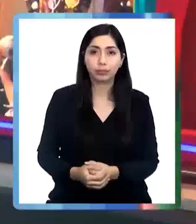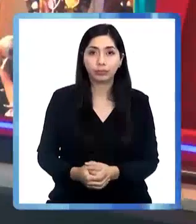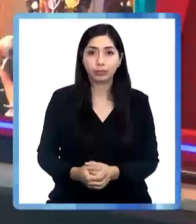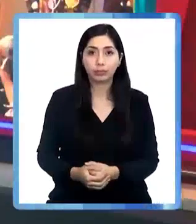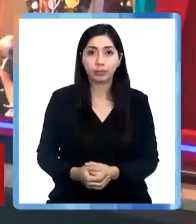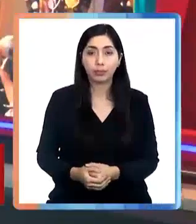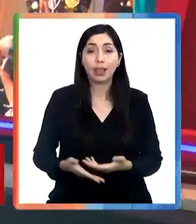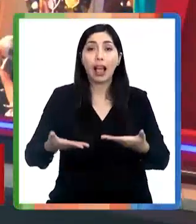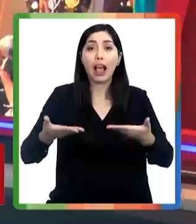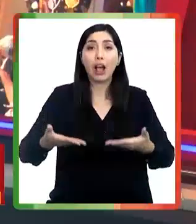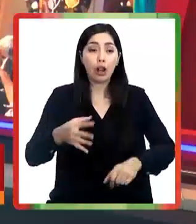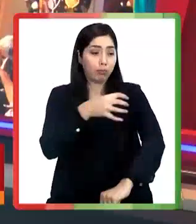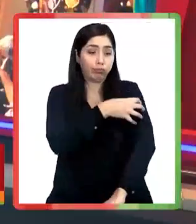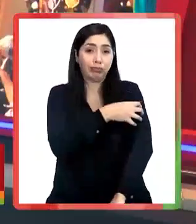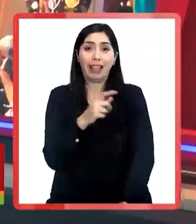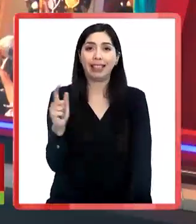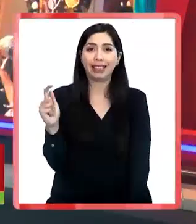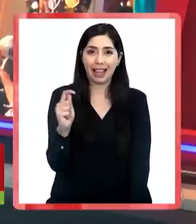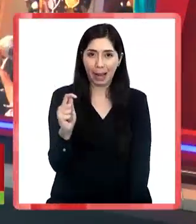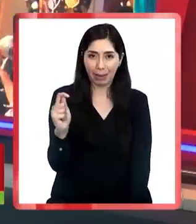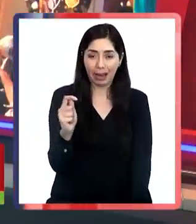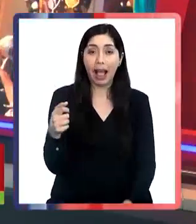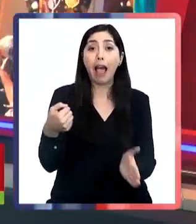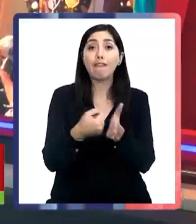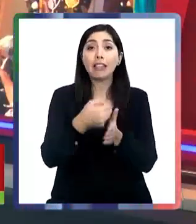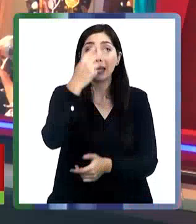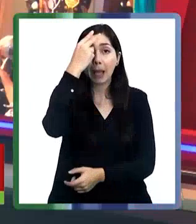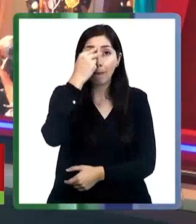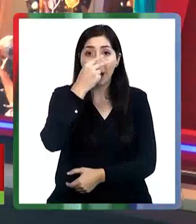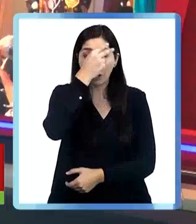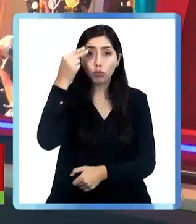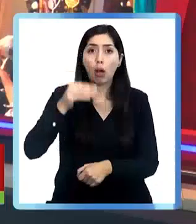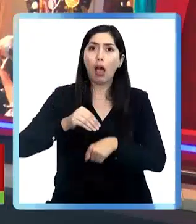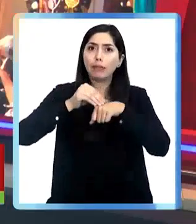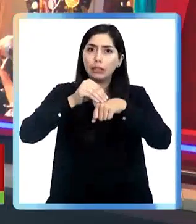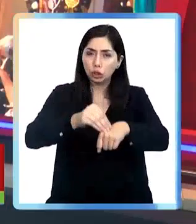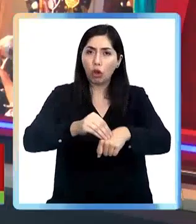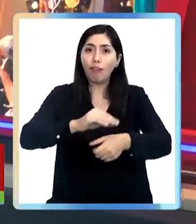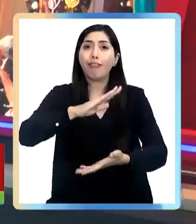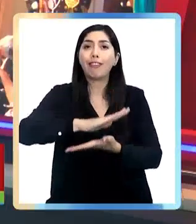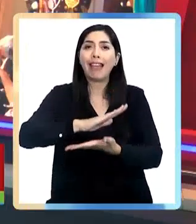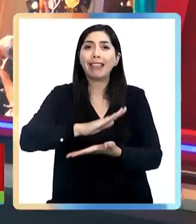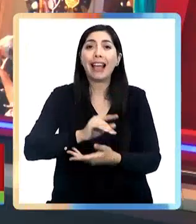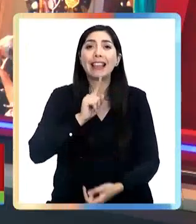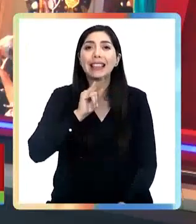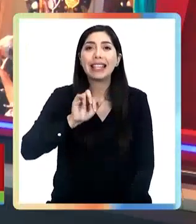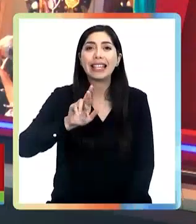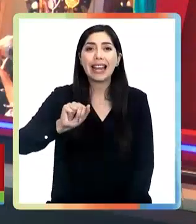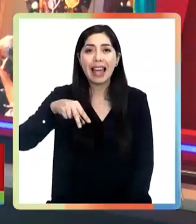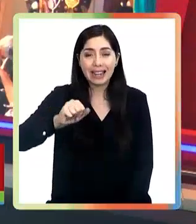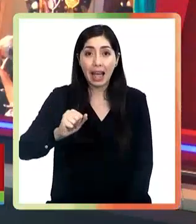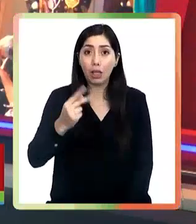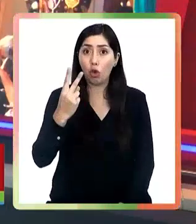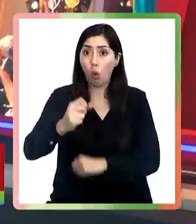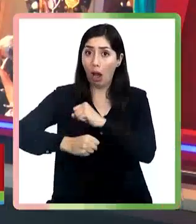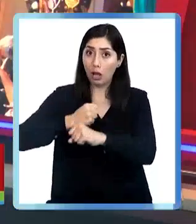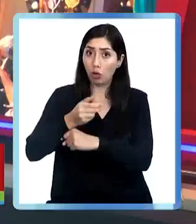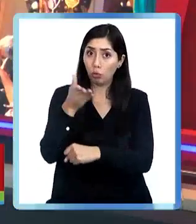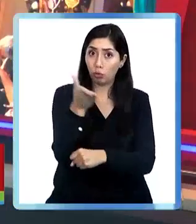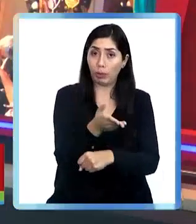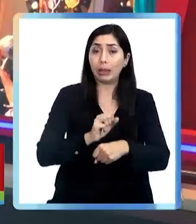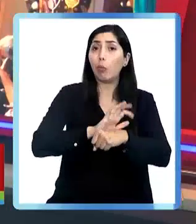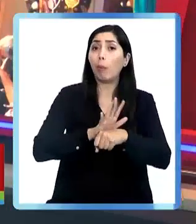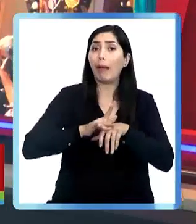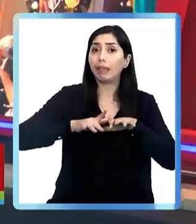Vamos a Tarapacá, porque si bien a fines de marzo se anunció el retorno de la fiesta de la tirana tras dos años de pandemia,